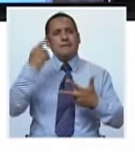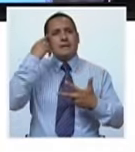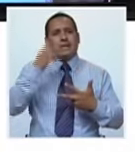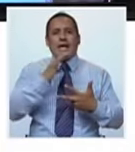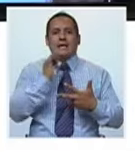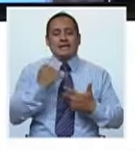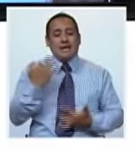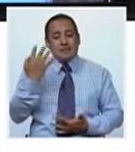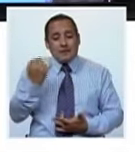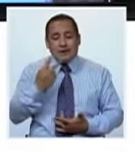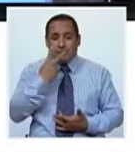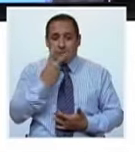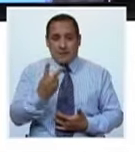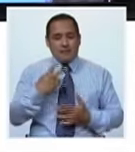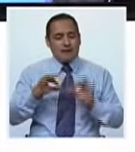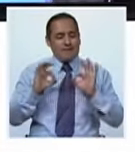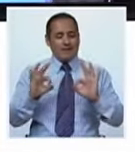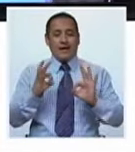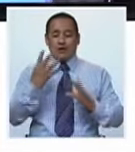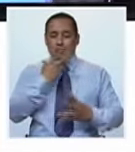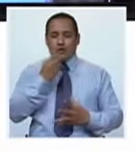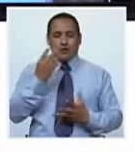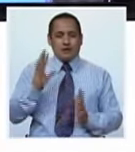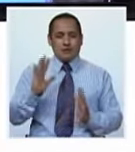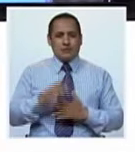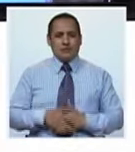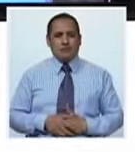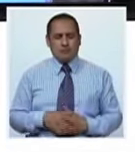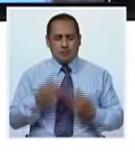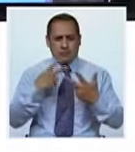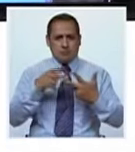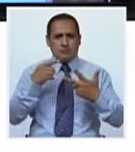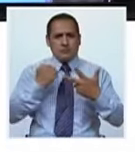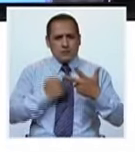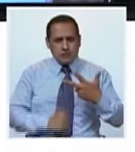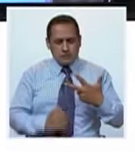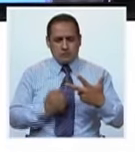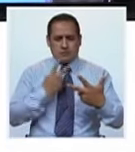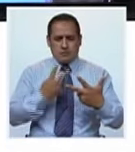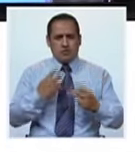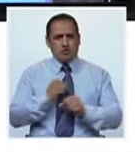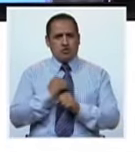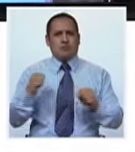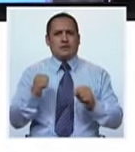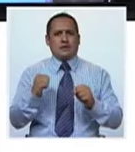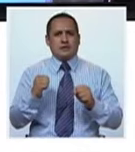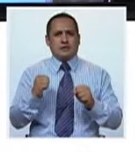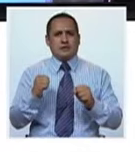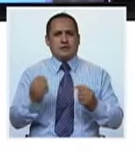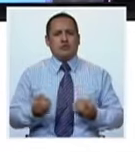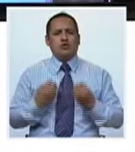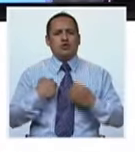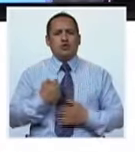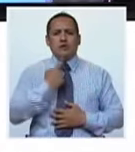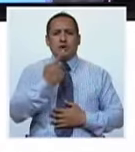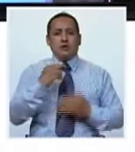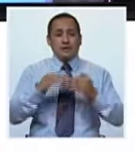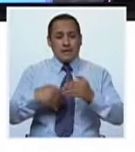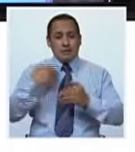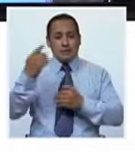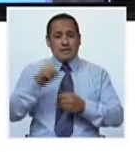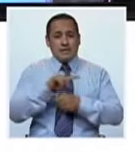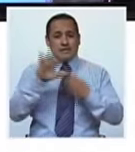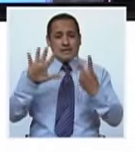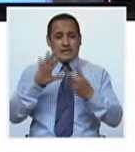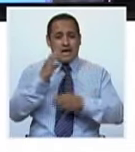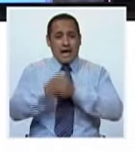lo humano es esperar al hijo pues perfecto, ¿no? Y bueno, nació Alejandrita y para mí fue una sorpresa, pero yo puedo decir después de